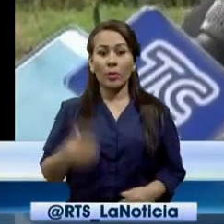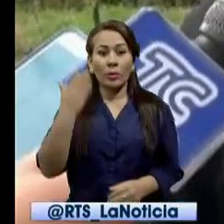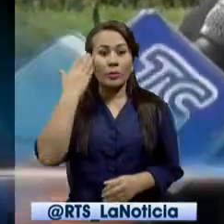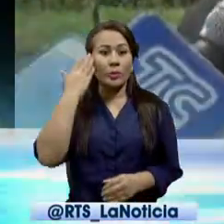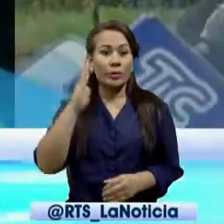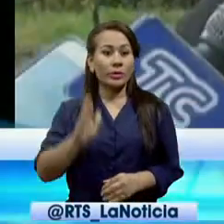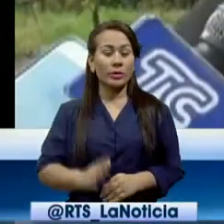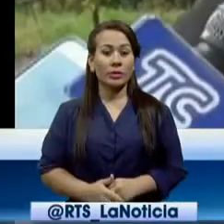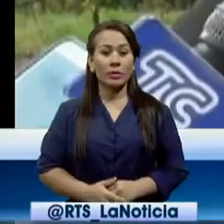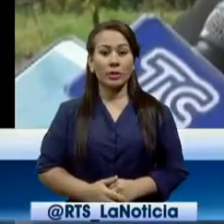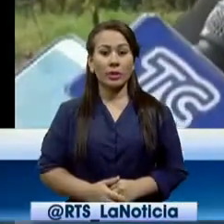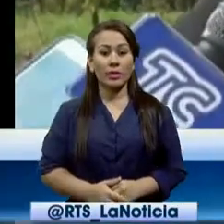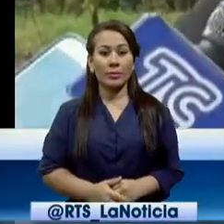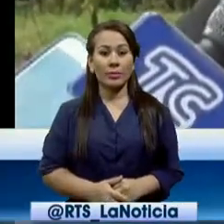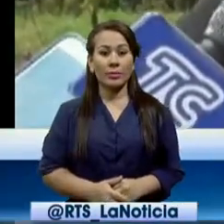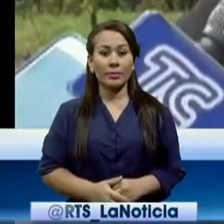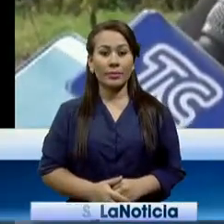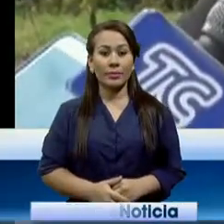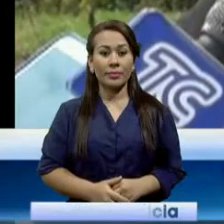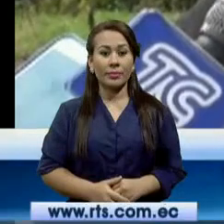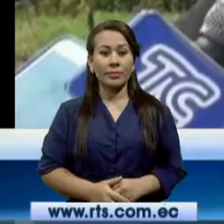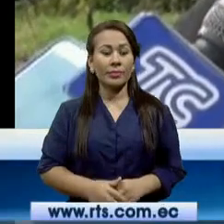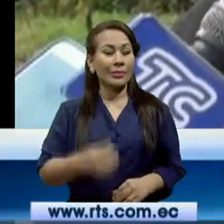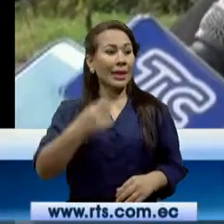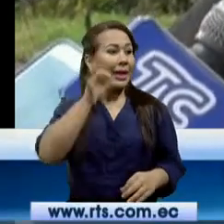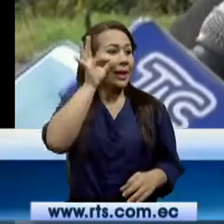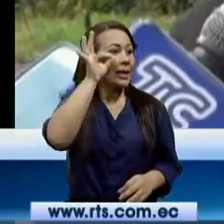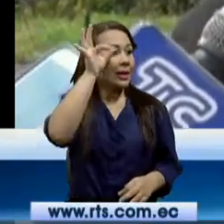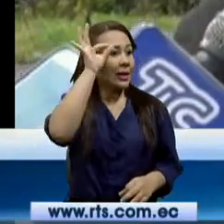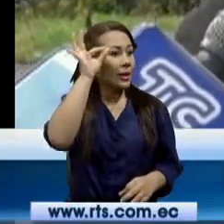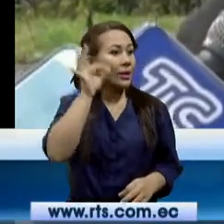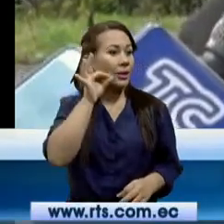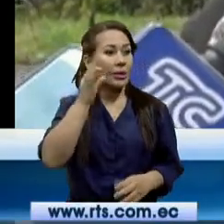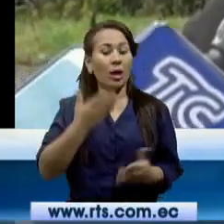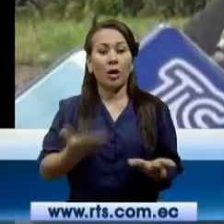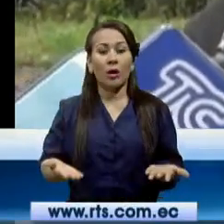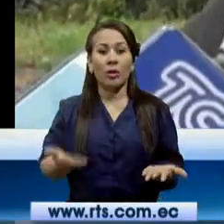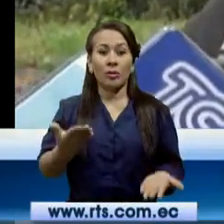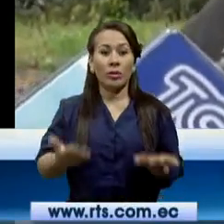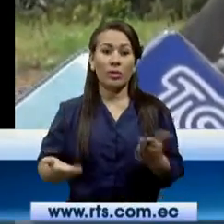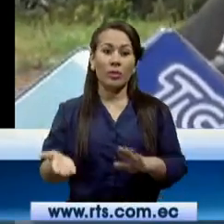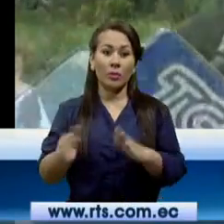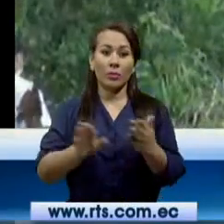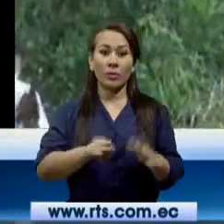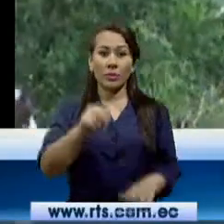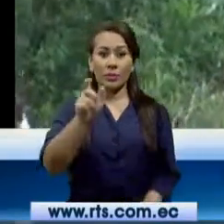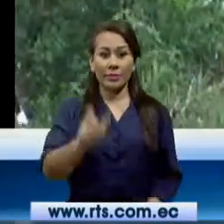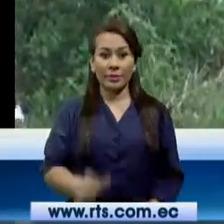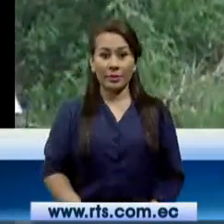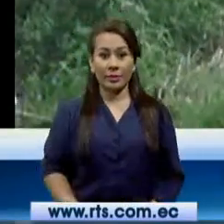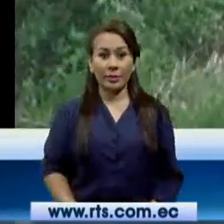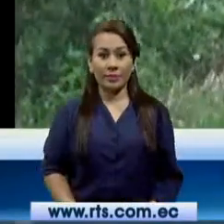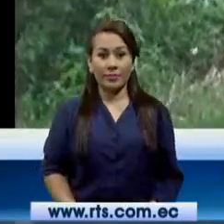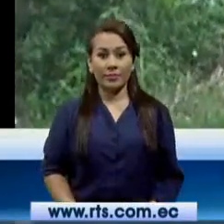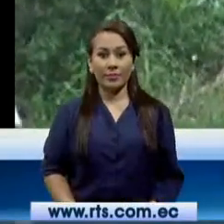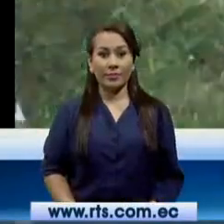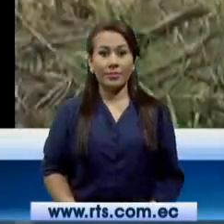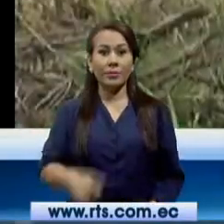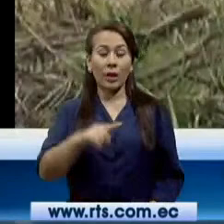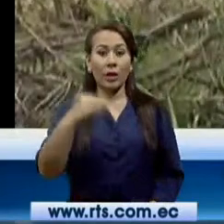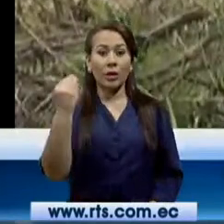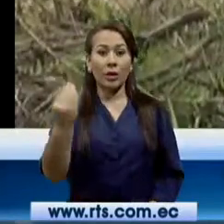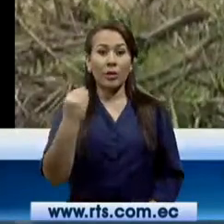las heridas o la posible causa del deceso. Al parecer el